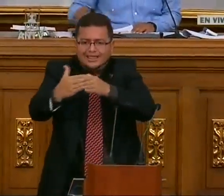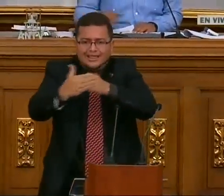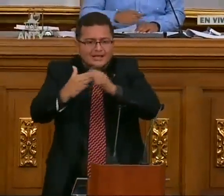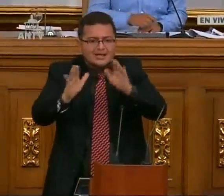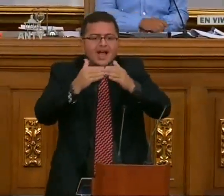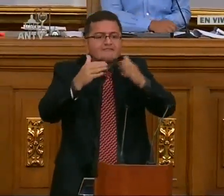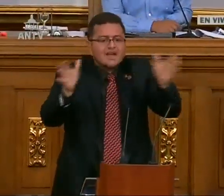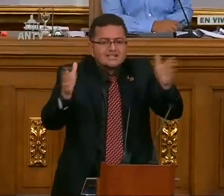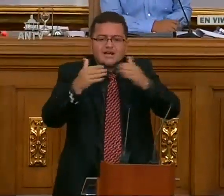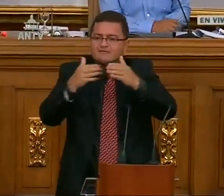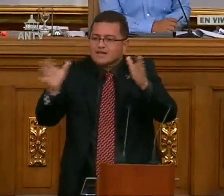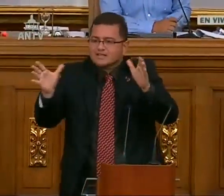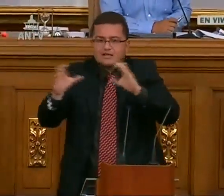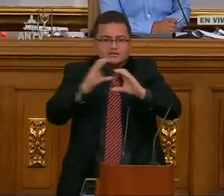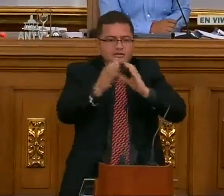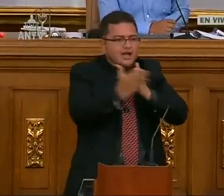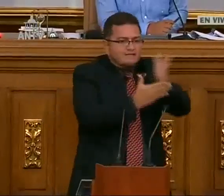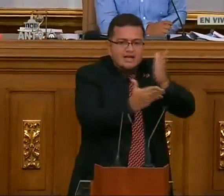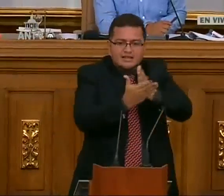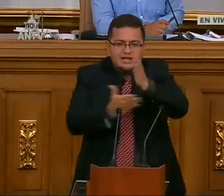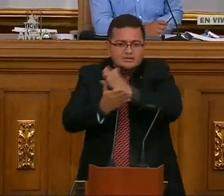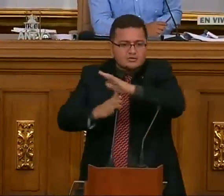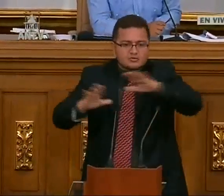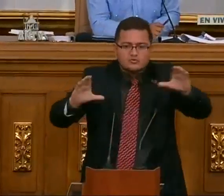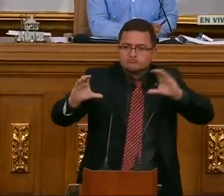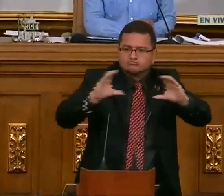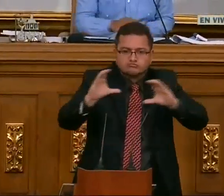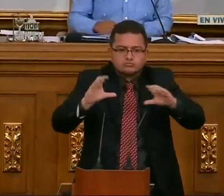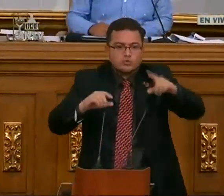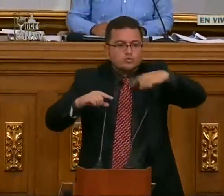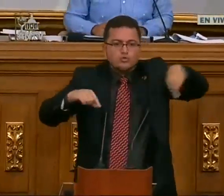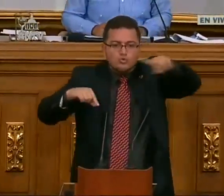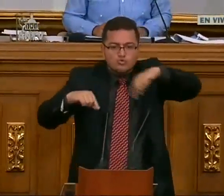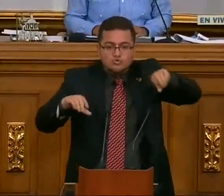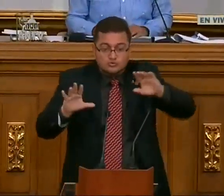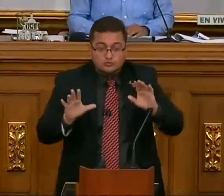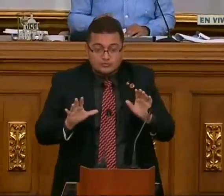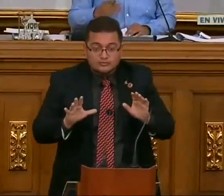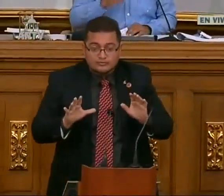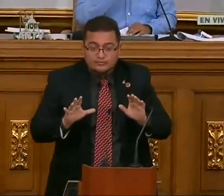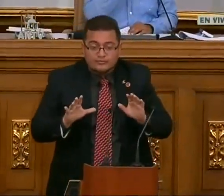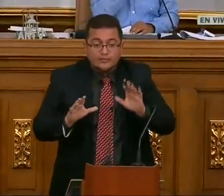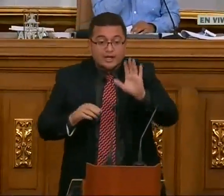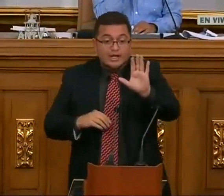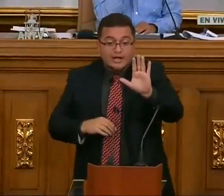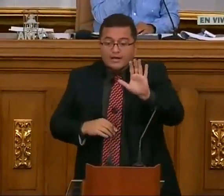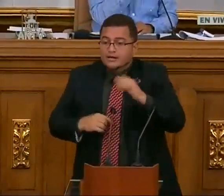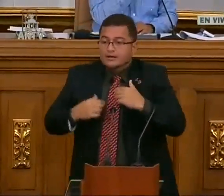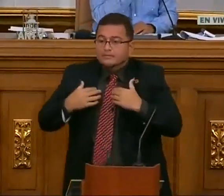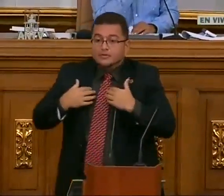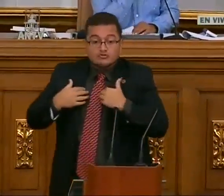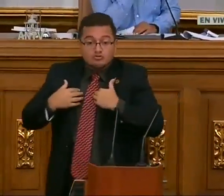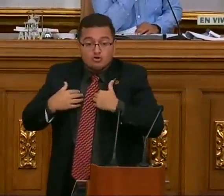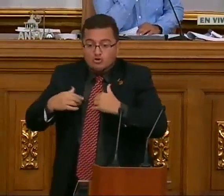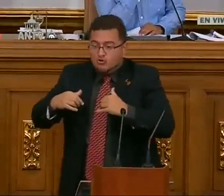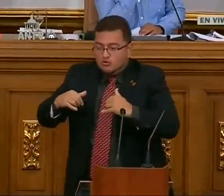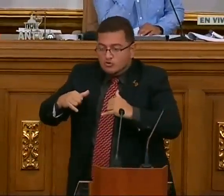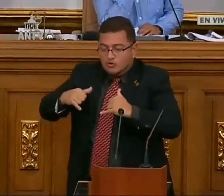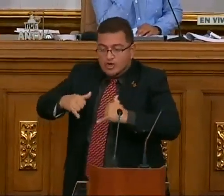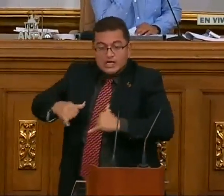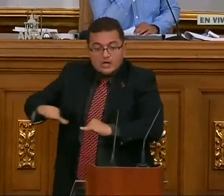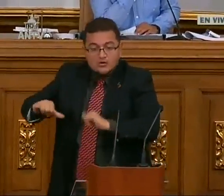Asimismo, la barrera comunicativa hay que desaparecerle. Hay que hacer mayor accesibilidad en este aspecto.